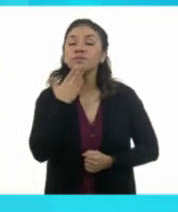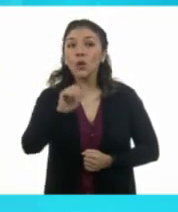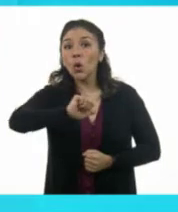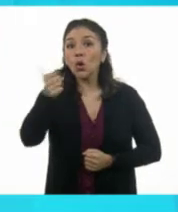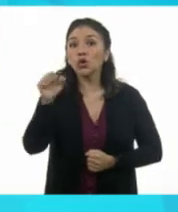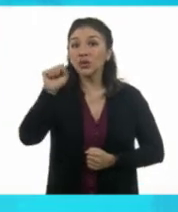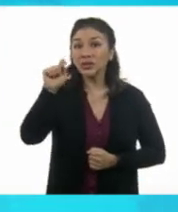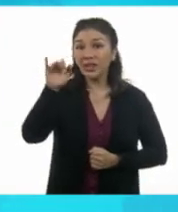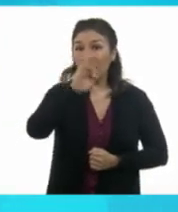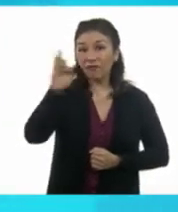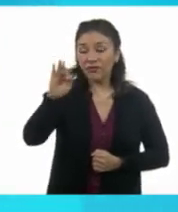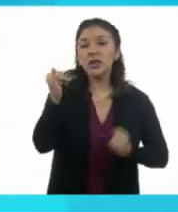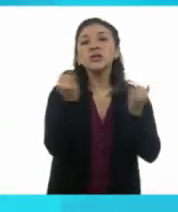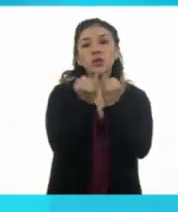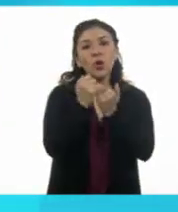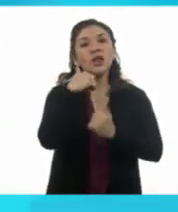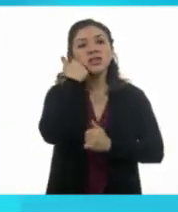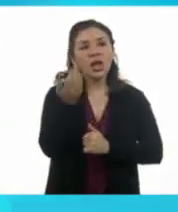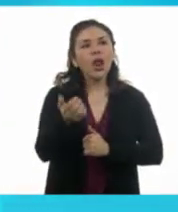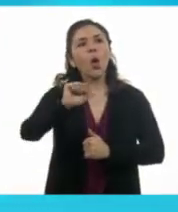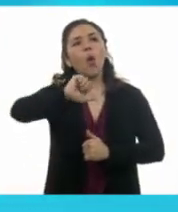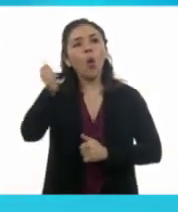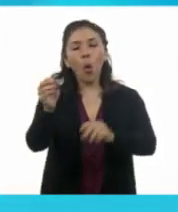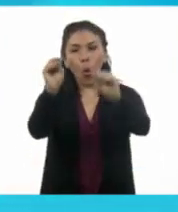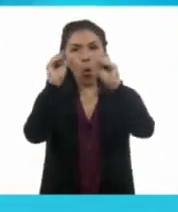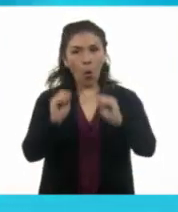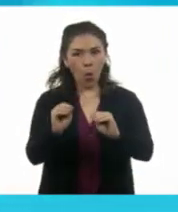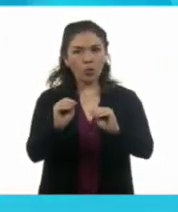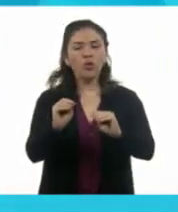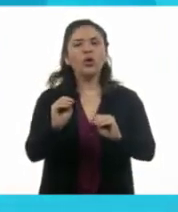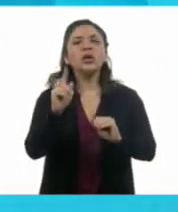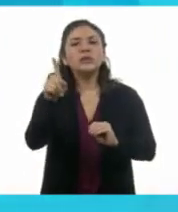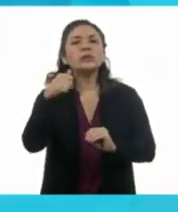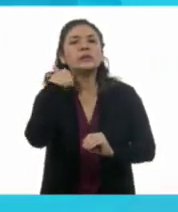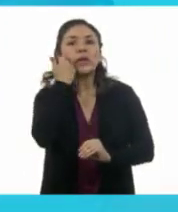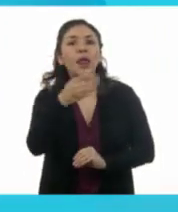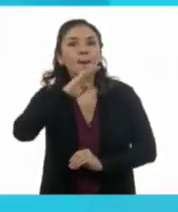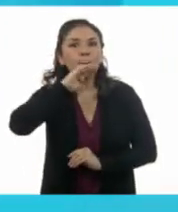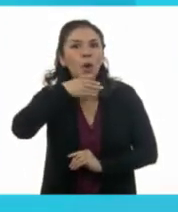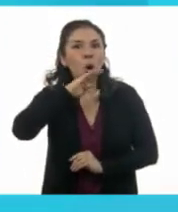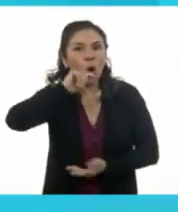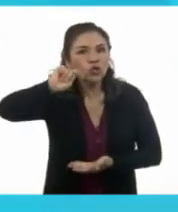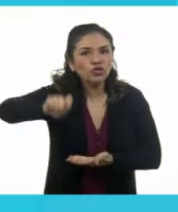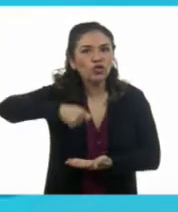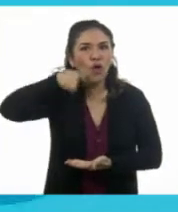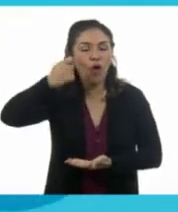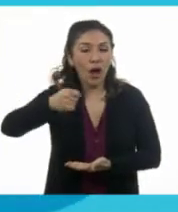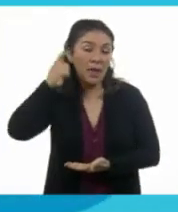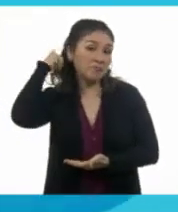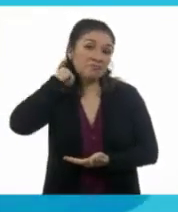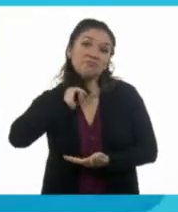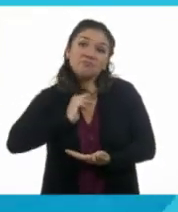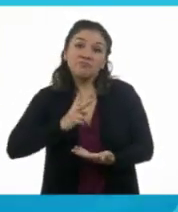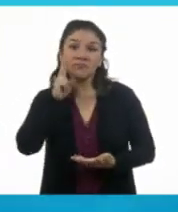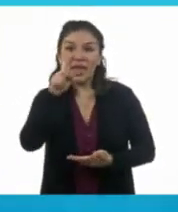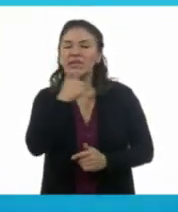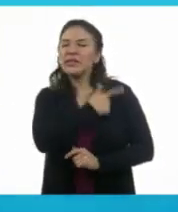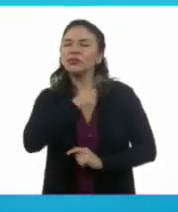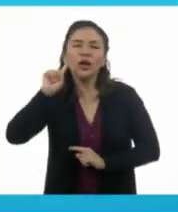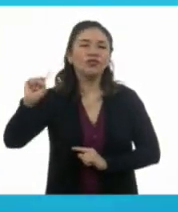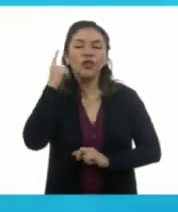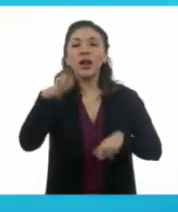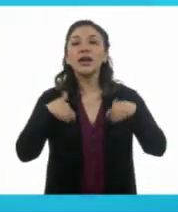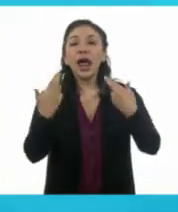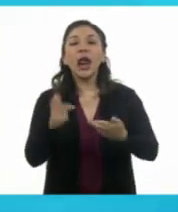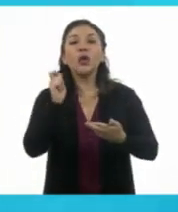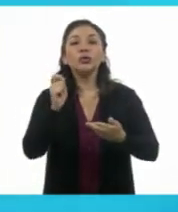Staff, también él puso en otro pozole. Pozole. Pozole. regalo favorito es a ponerlo aquí al